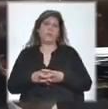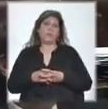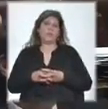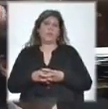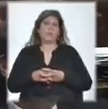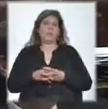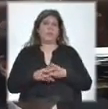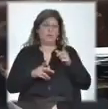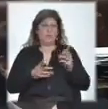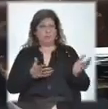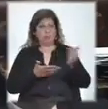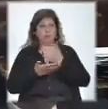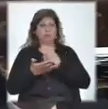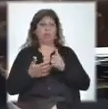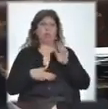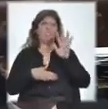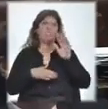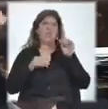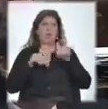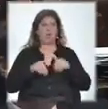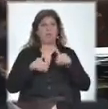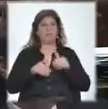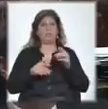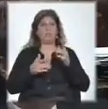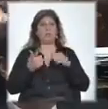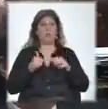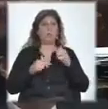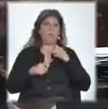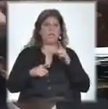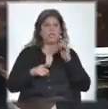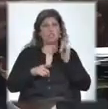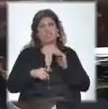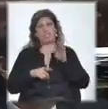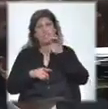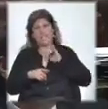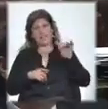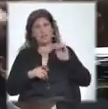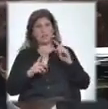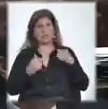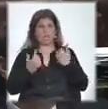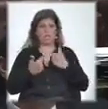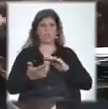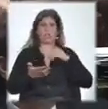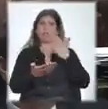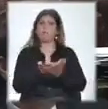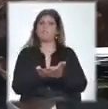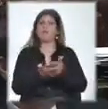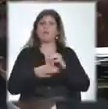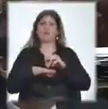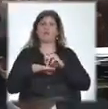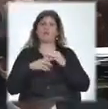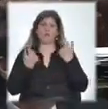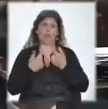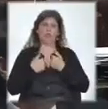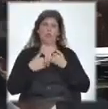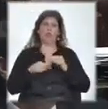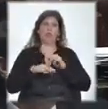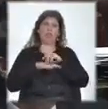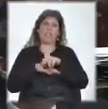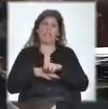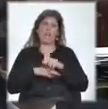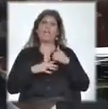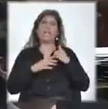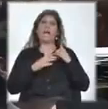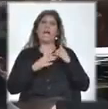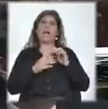Él va a recaudar 5.000.000. A no ser que gracias a la denuncia que presentamos nosotros, la fiscalía procese